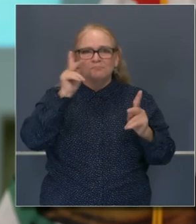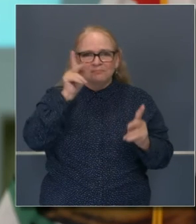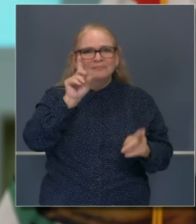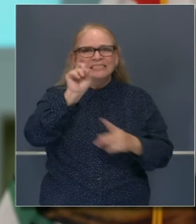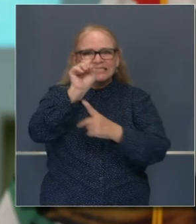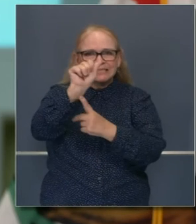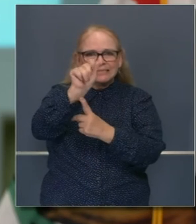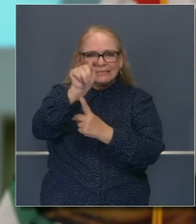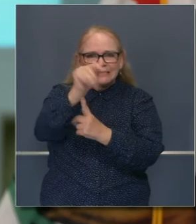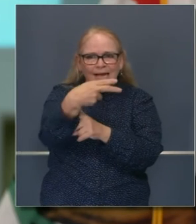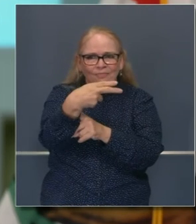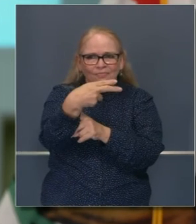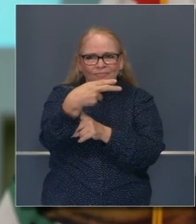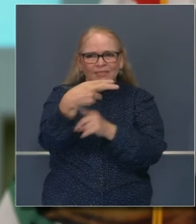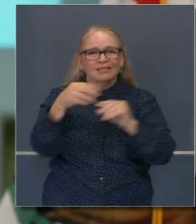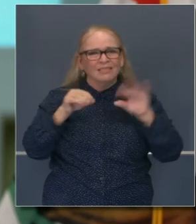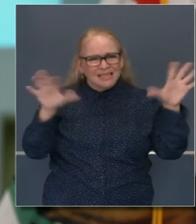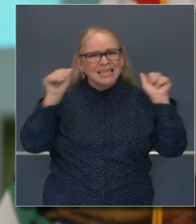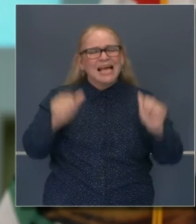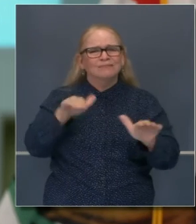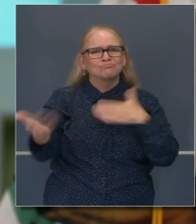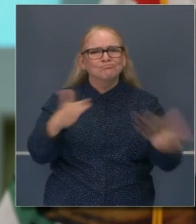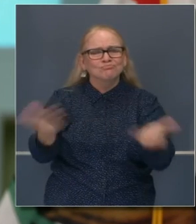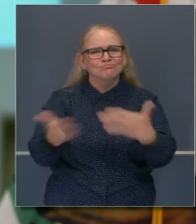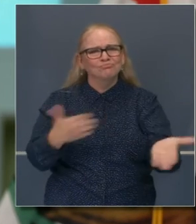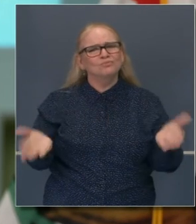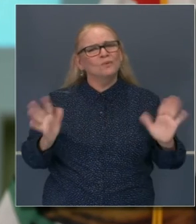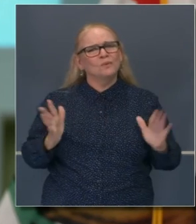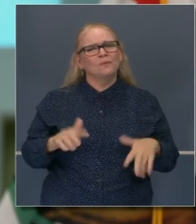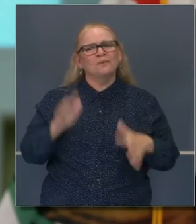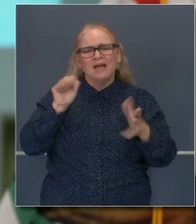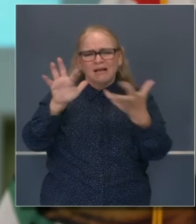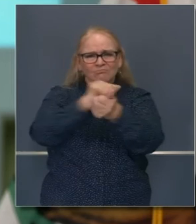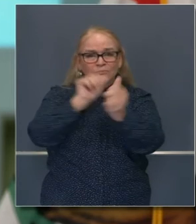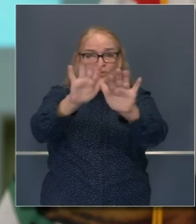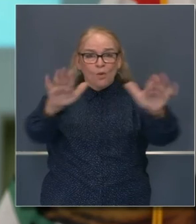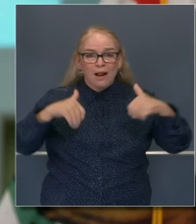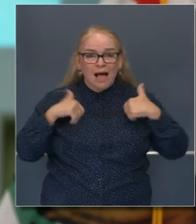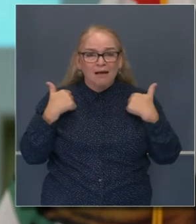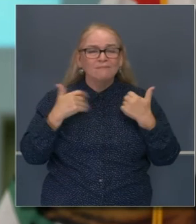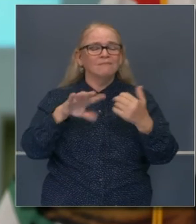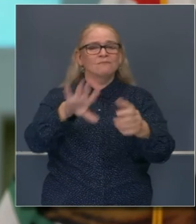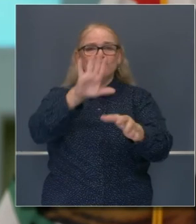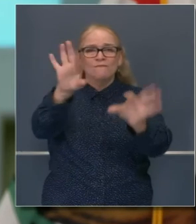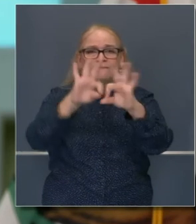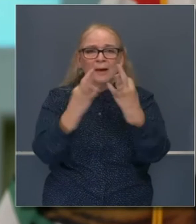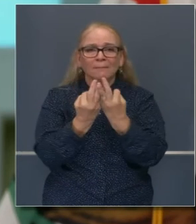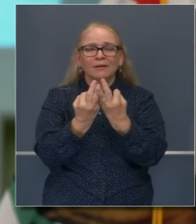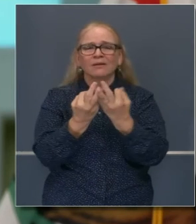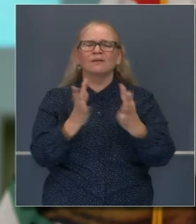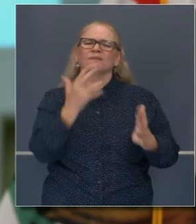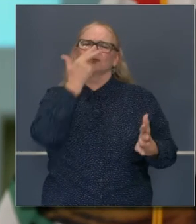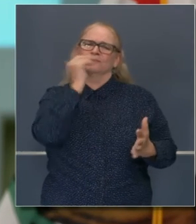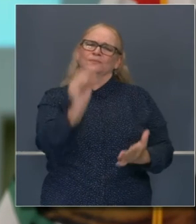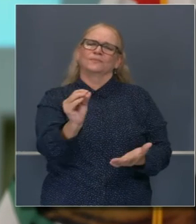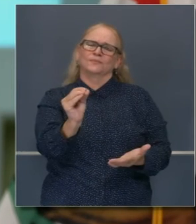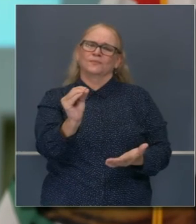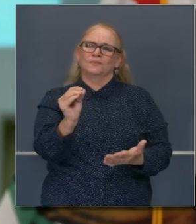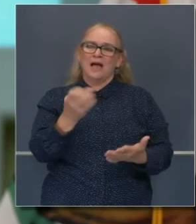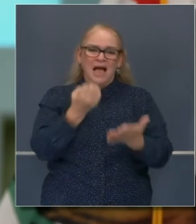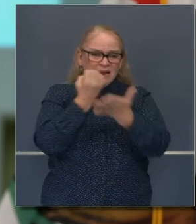tontería. Esta es una pandemia mortal, mortífera, que destruye familias, destruye economías,